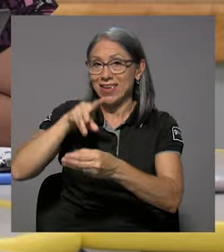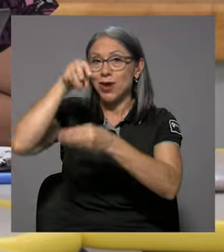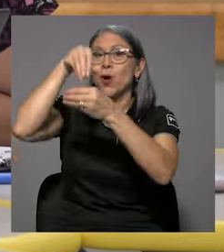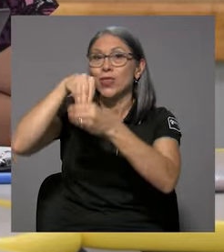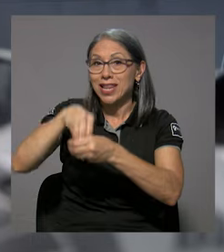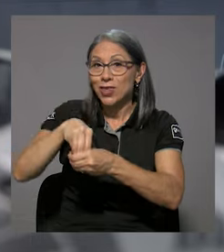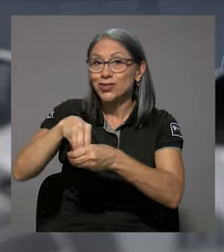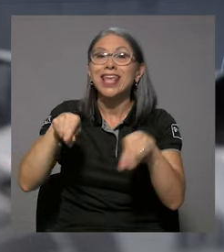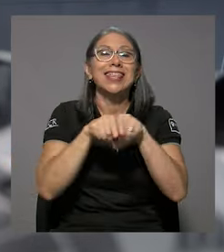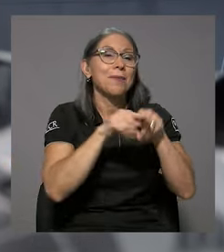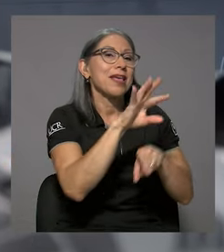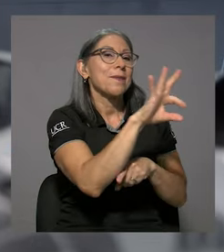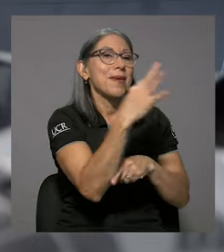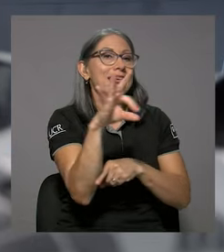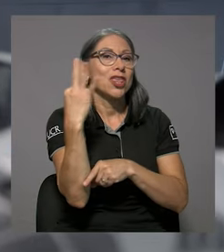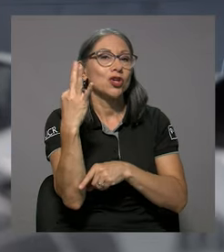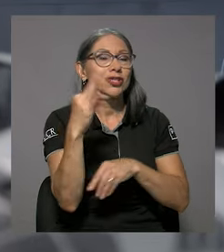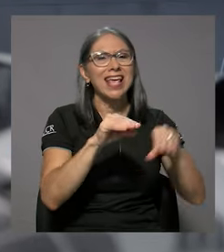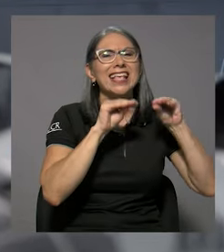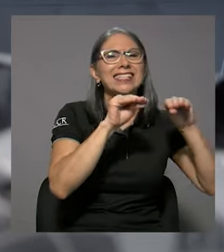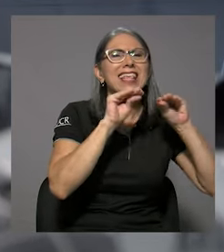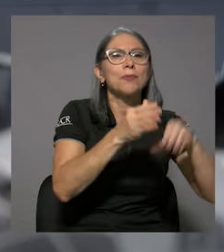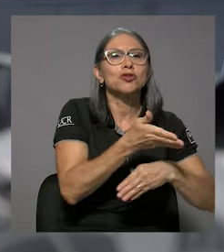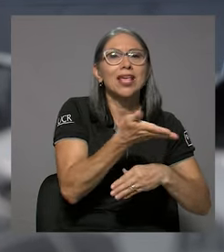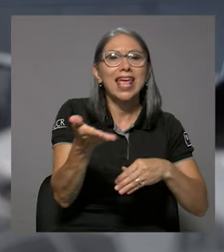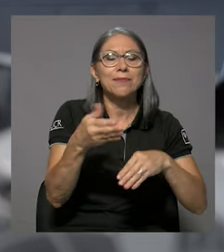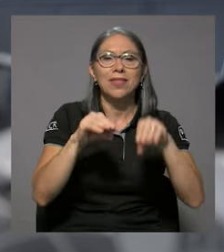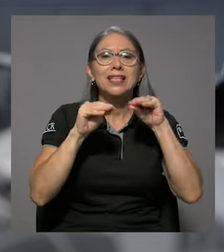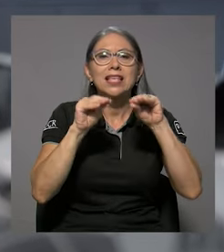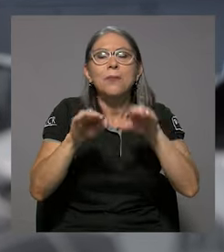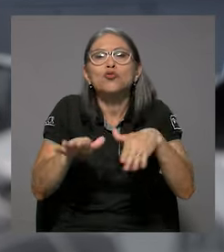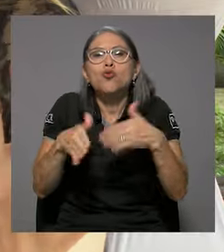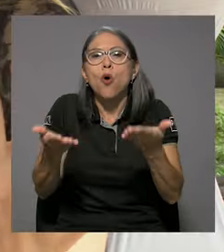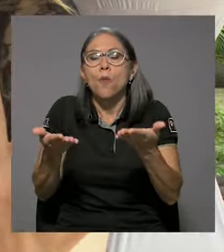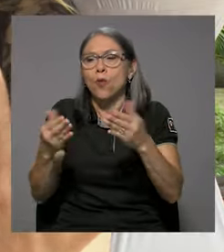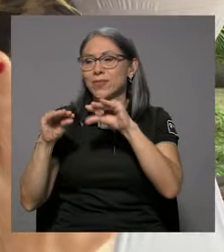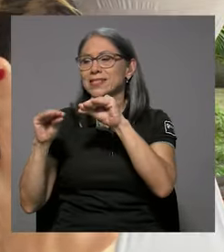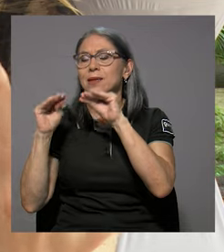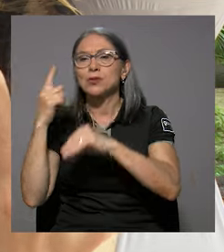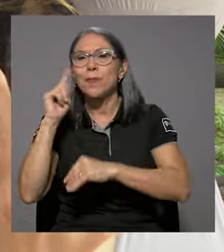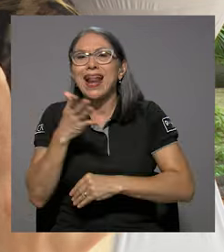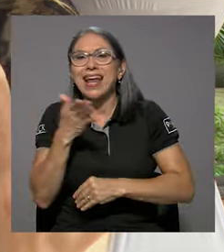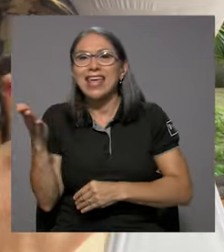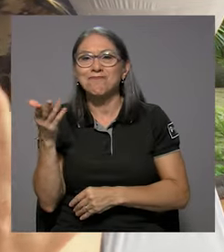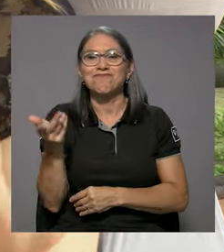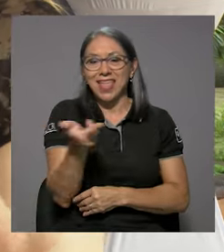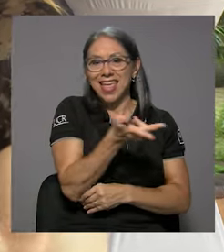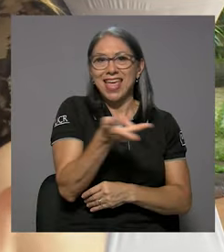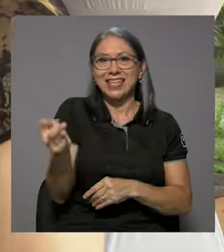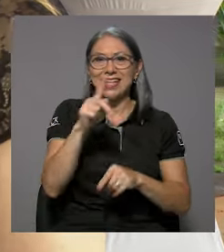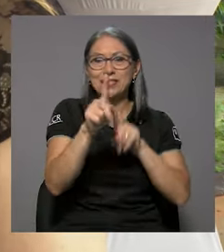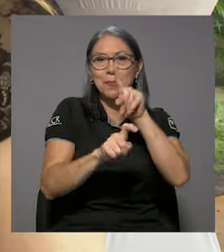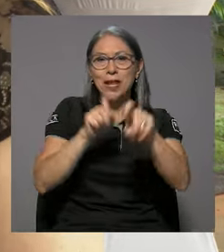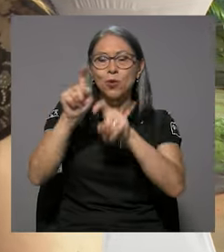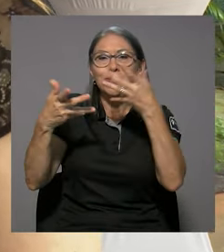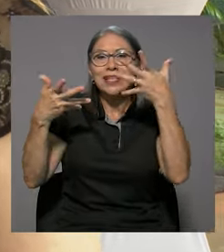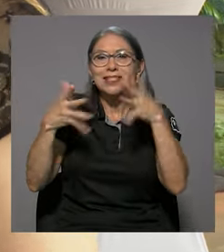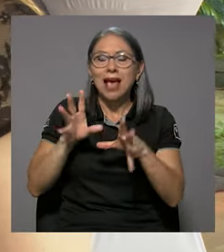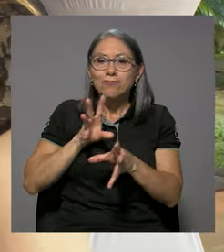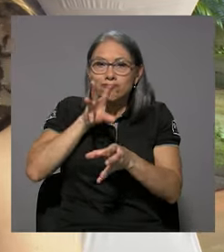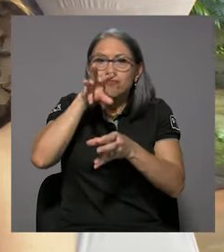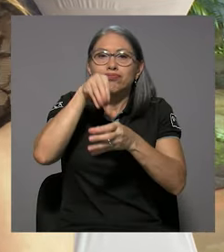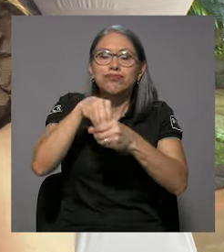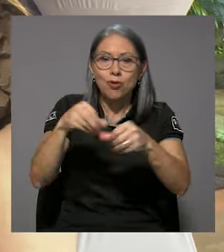estar acompañado de contenidos y medios. ¿Qué enseñamos? ¿Cómo lo queremos enseñar? ¿Y para qué? Esas preguntas vinieron,